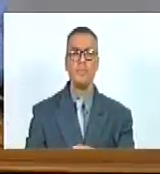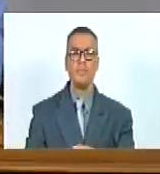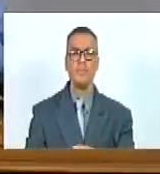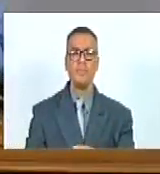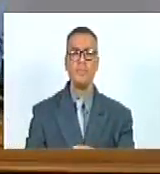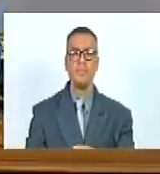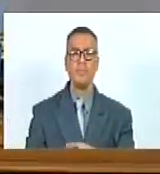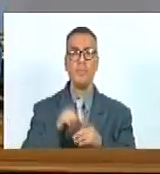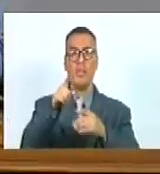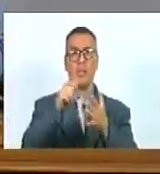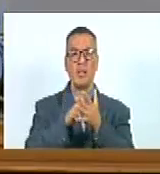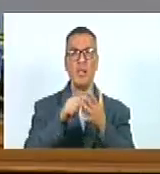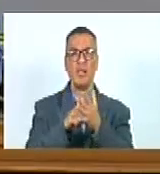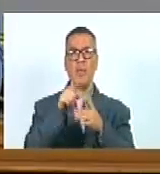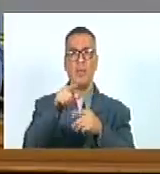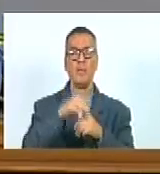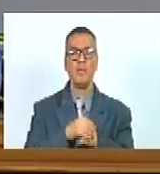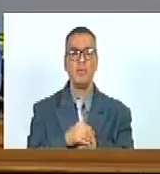en este punto